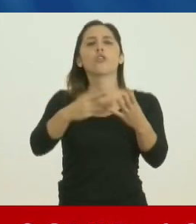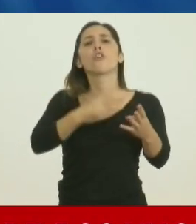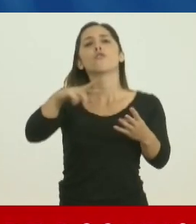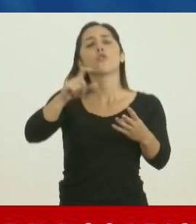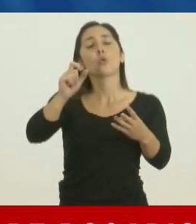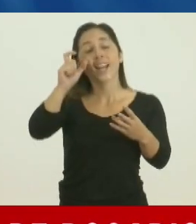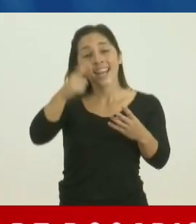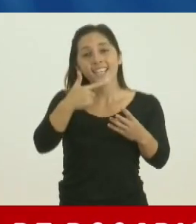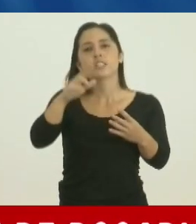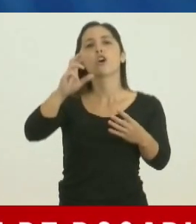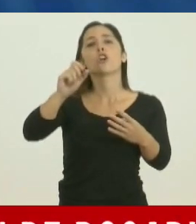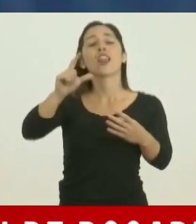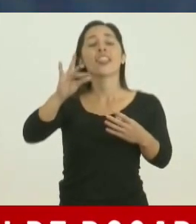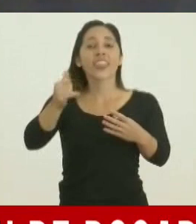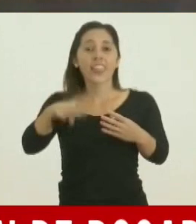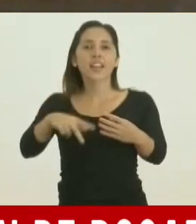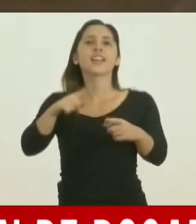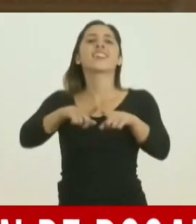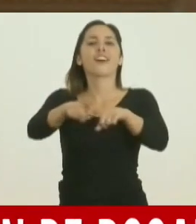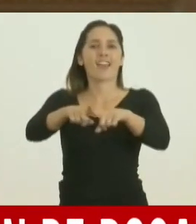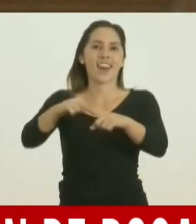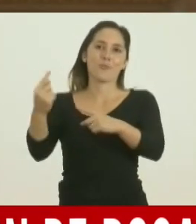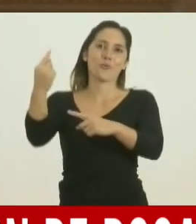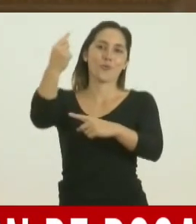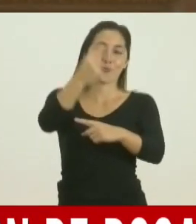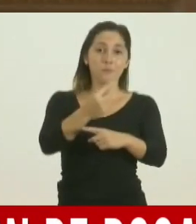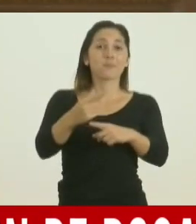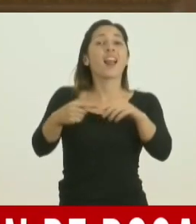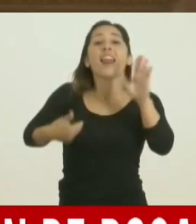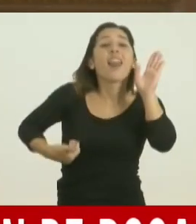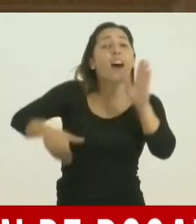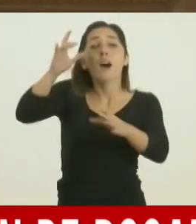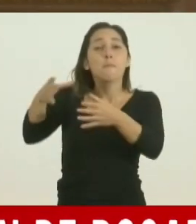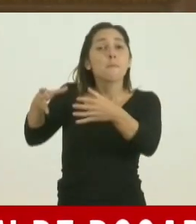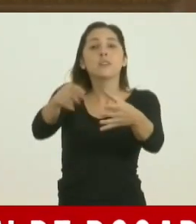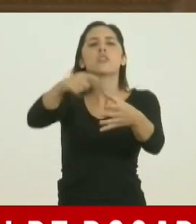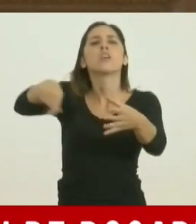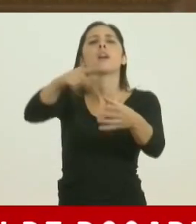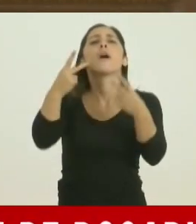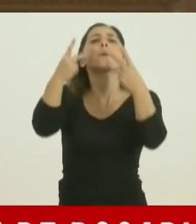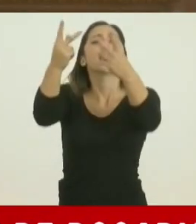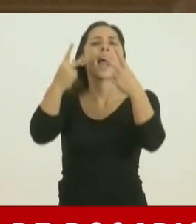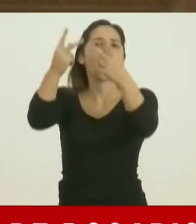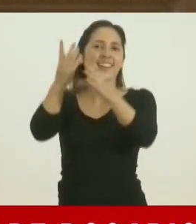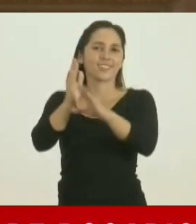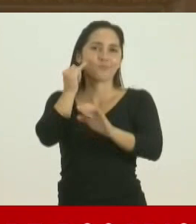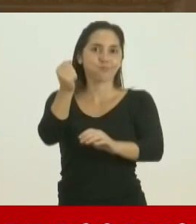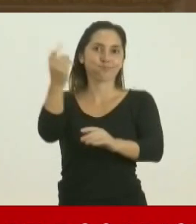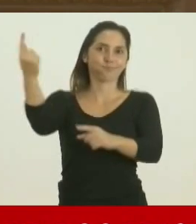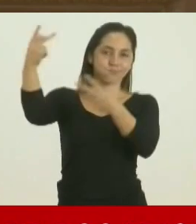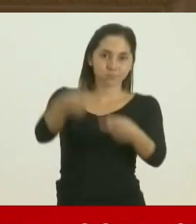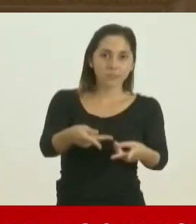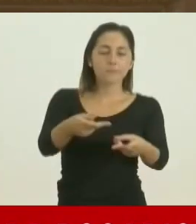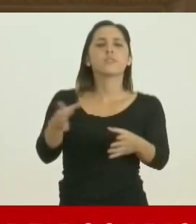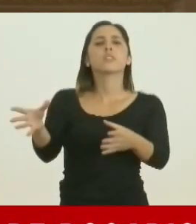Roldán. La mayoría de los casos, que son 8 de ellos, son viajeros. El resto, son 10 en